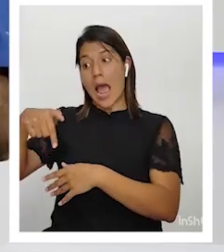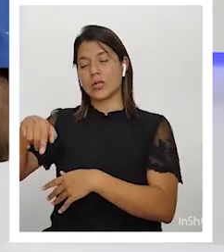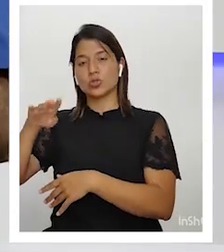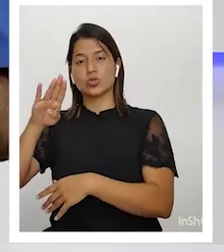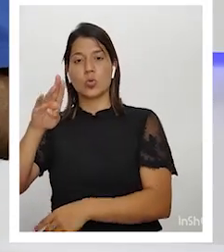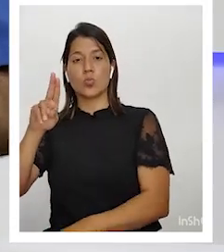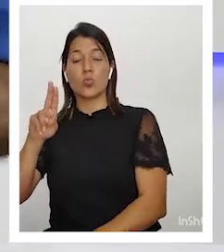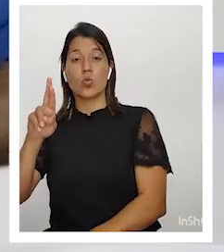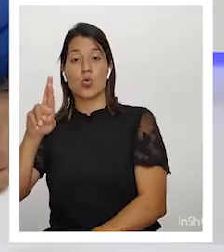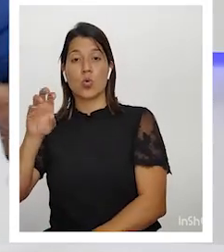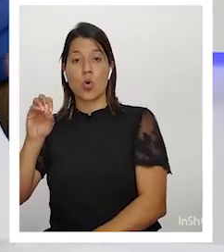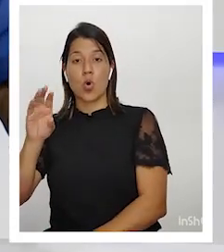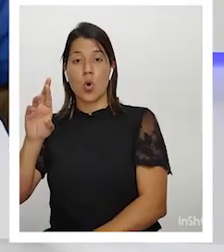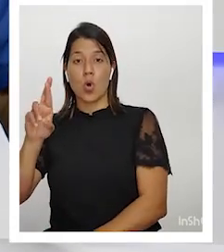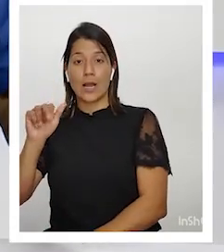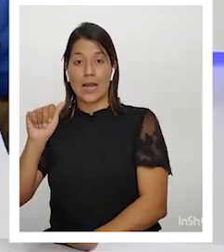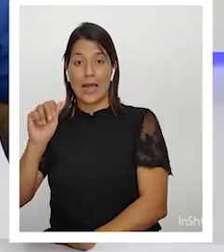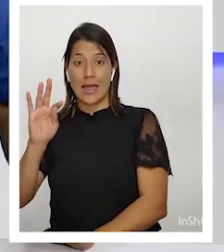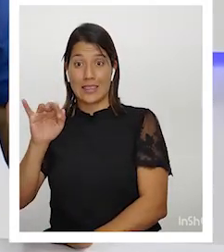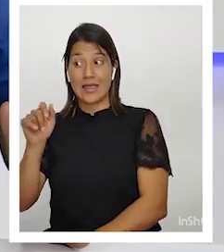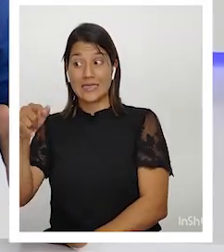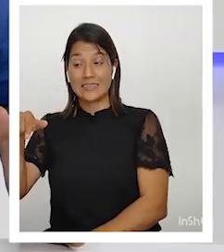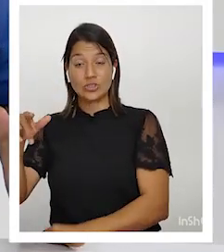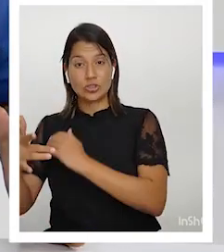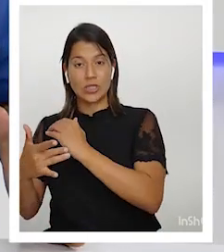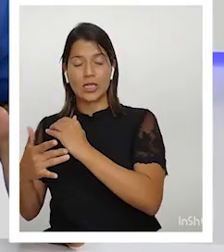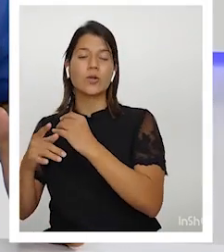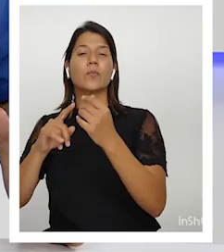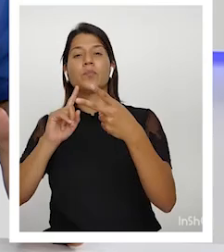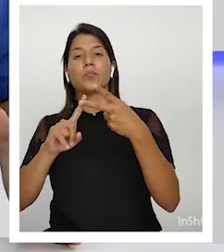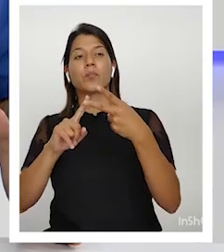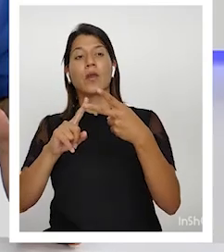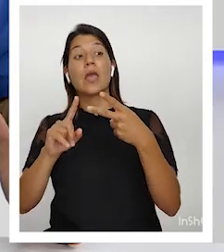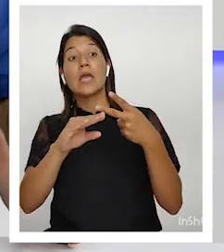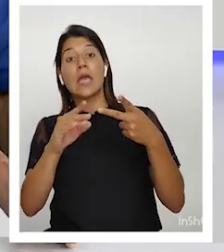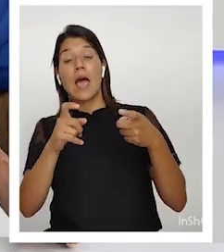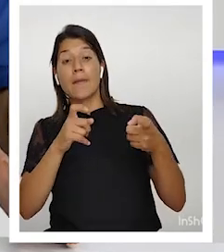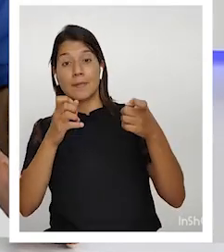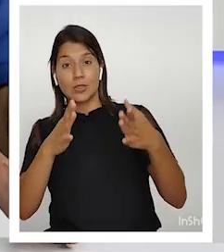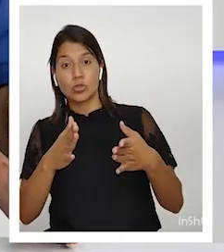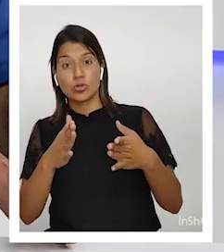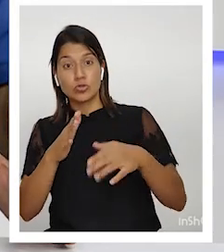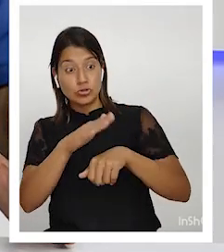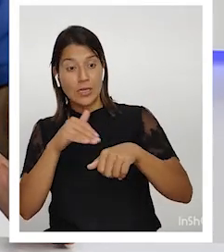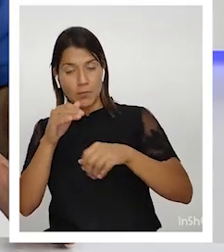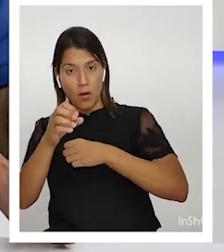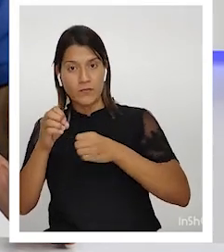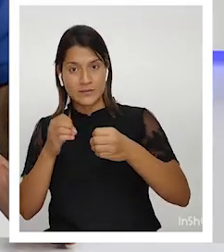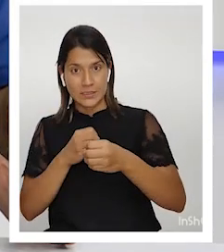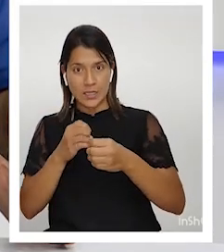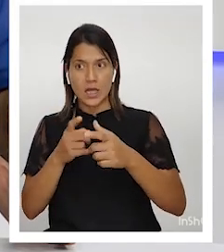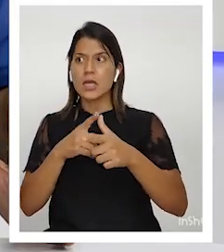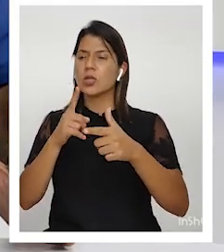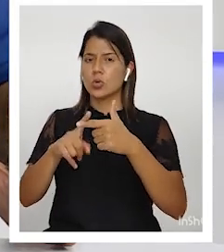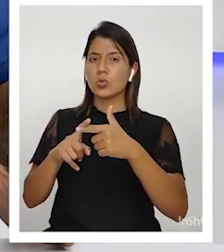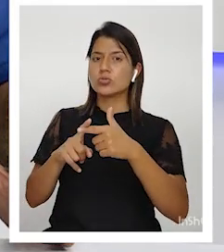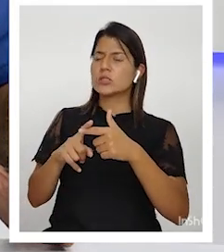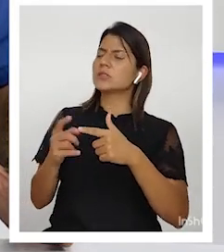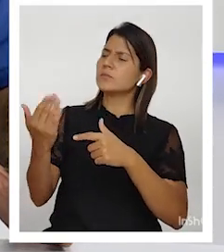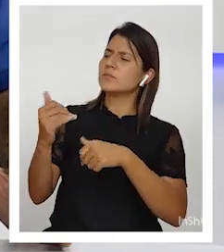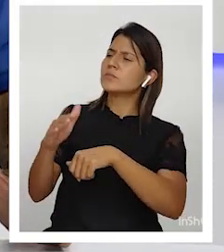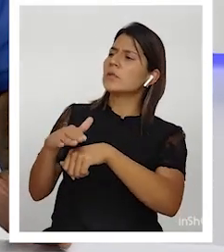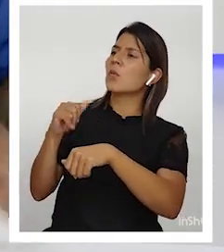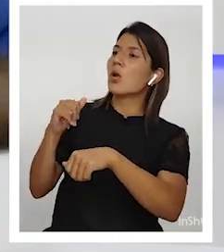técnicos que están ahí y a los consejos de administración y los llamó y salieron para afuera los